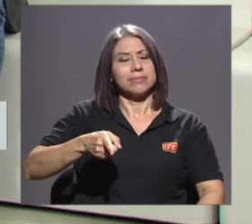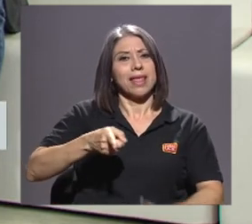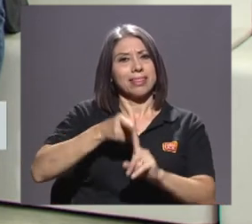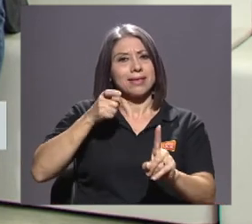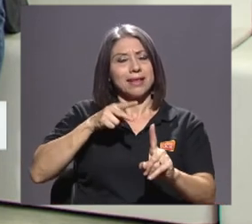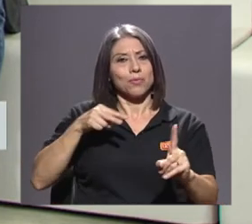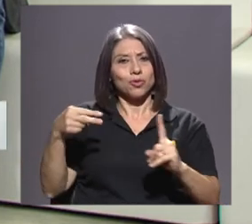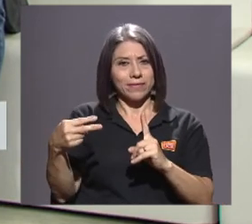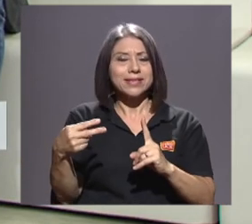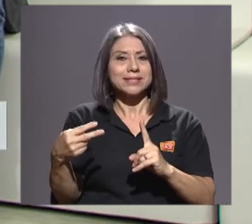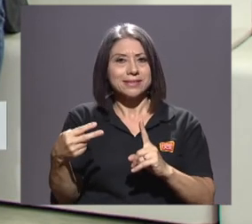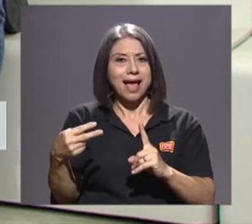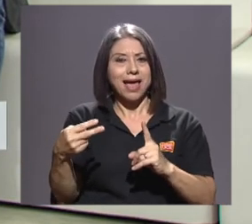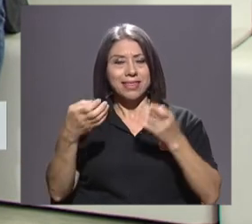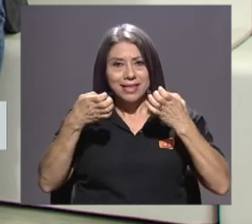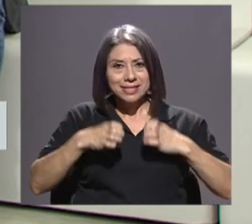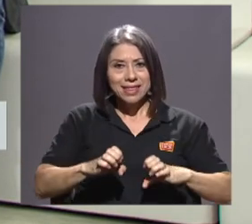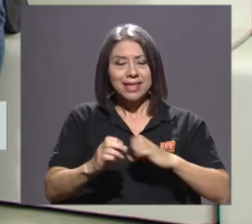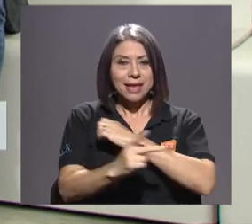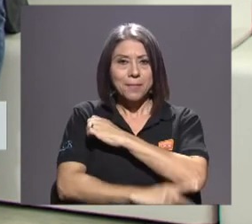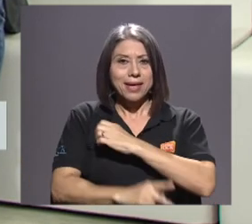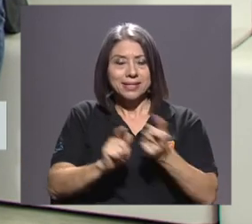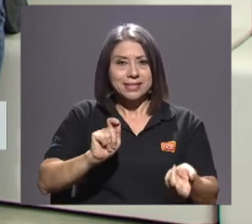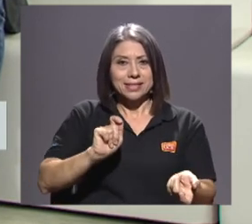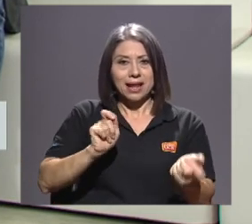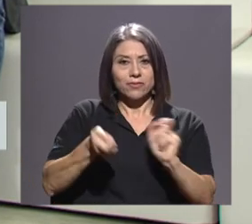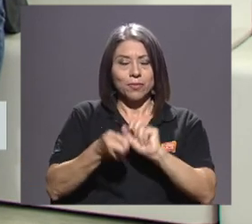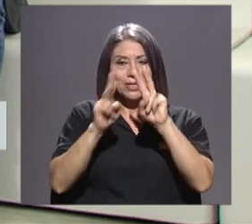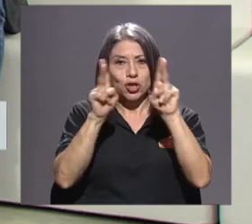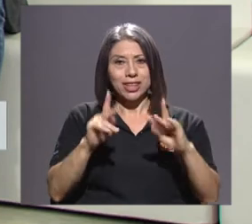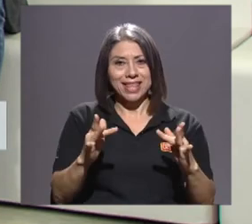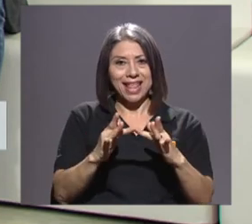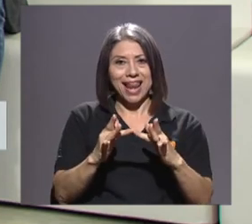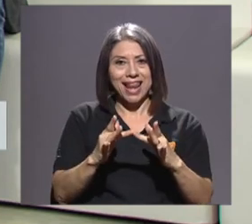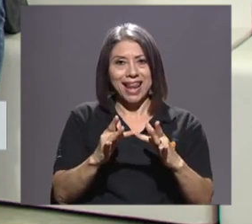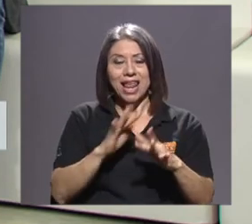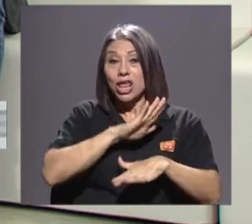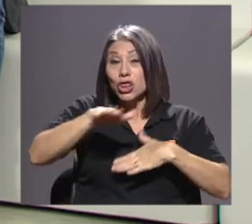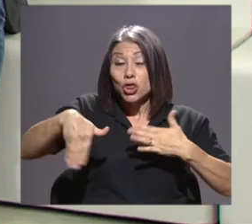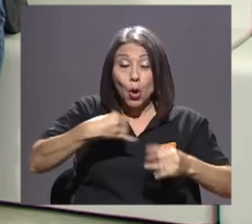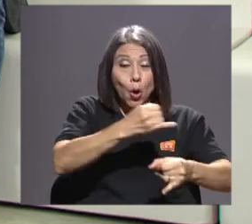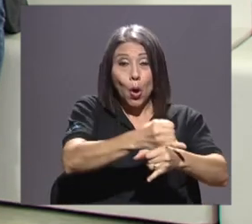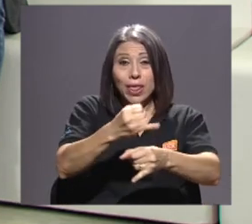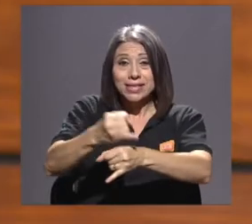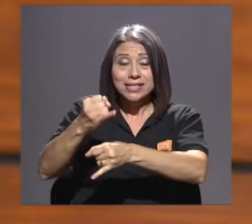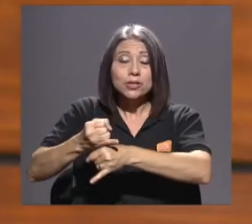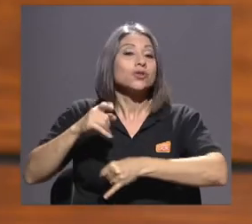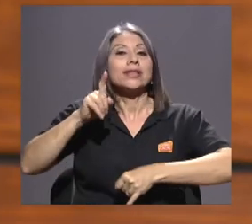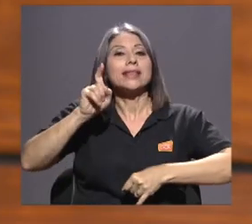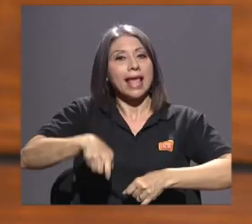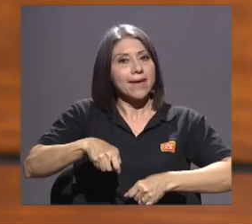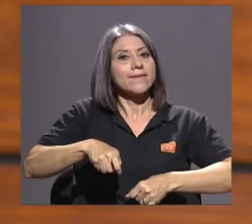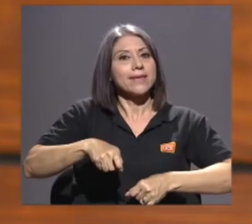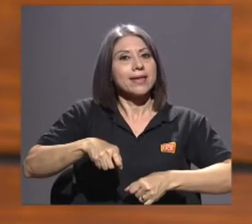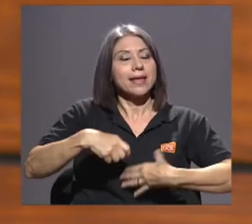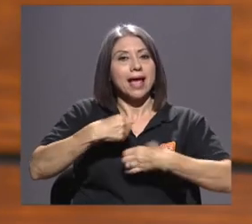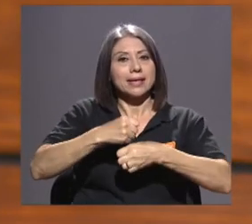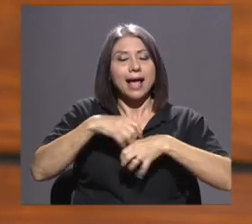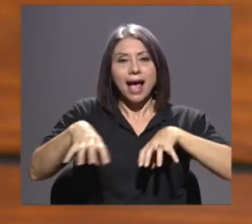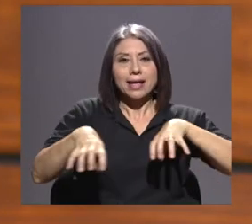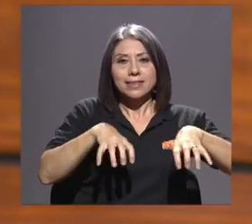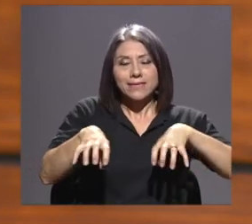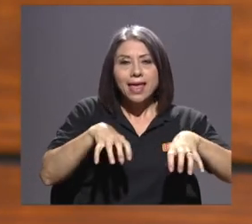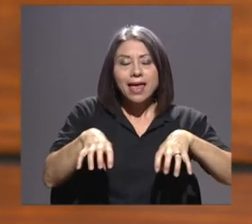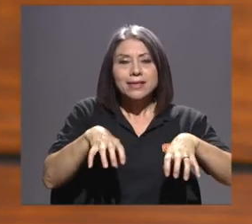de estrategia país de transformación digital, tienen que generar actividades